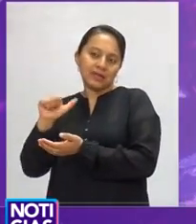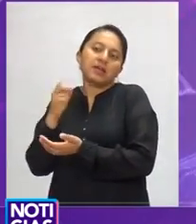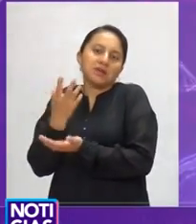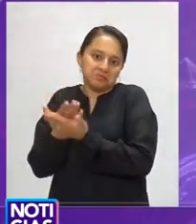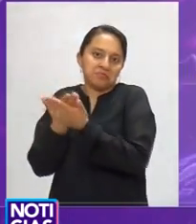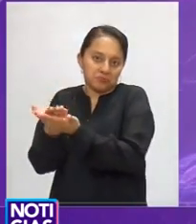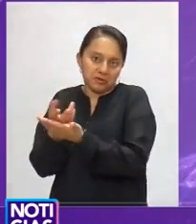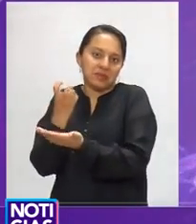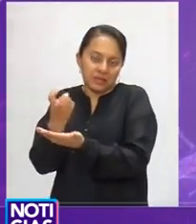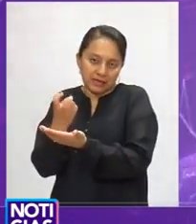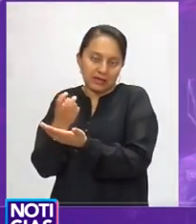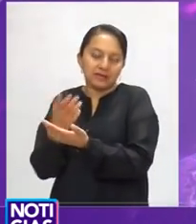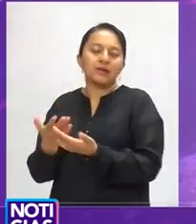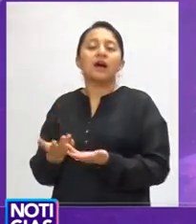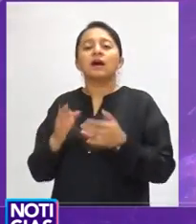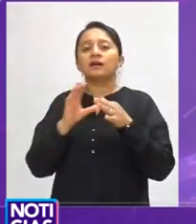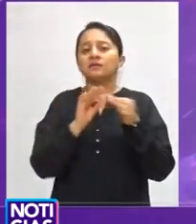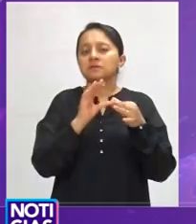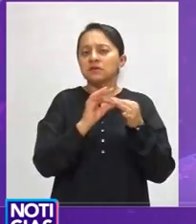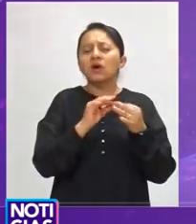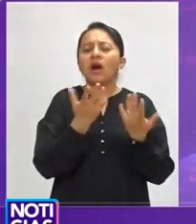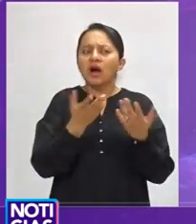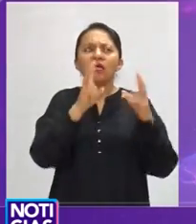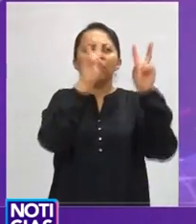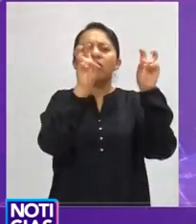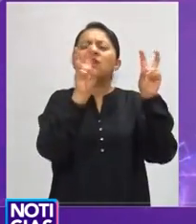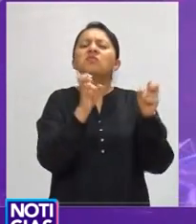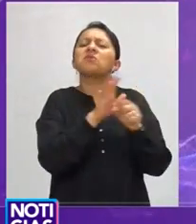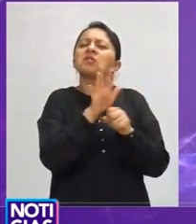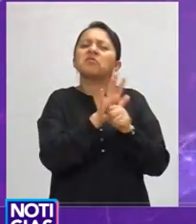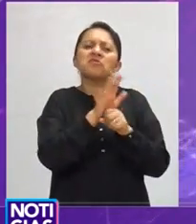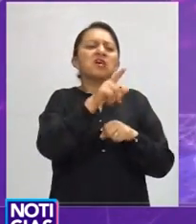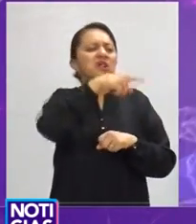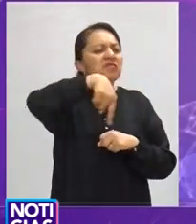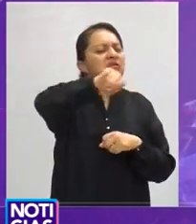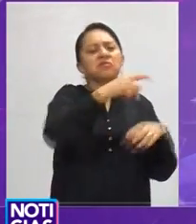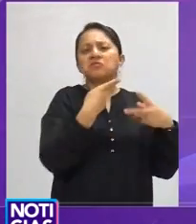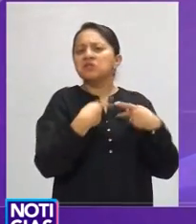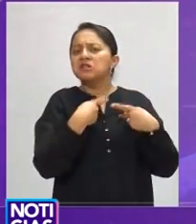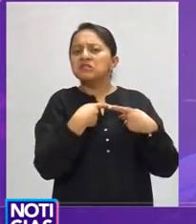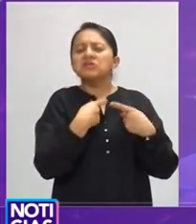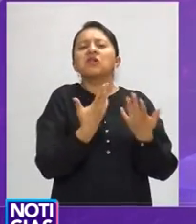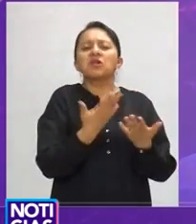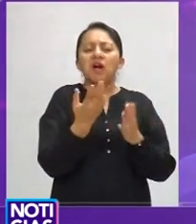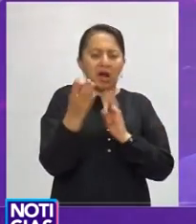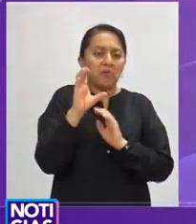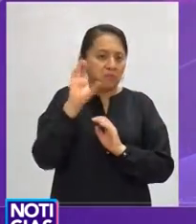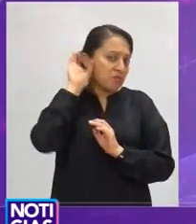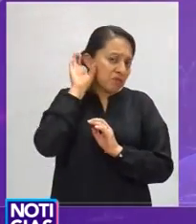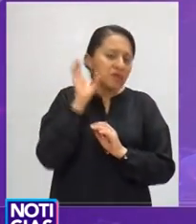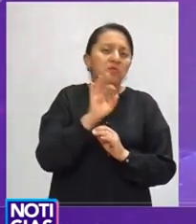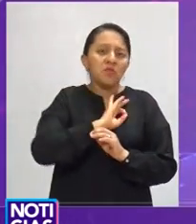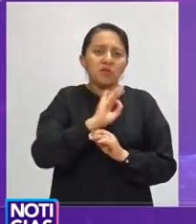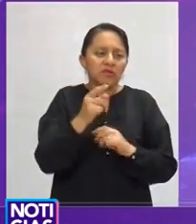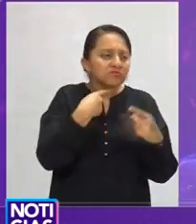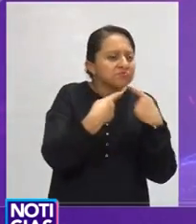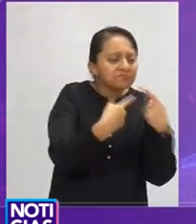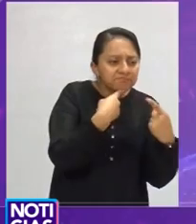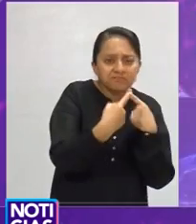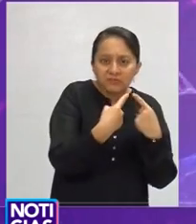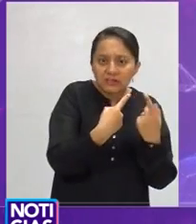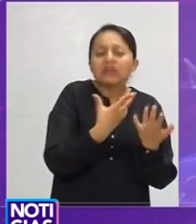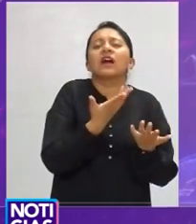Verde Ecologista y promotora de la iniciativa. Manifestó que está abierta a escuchar cuáles son los temas que los ambientalistas,